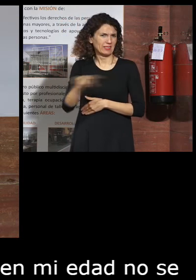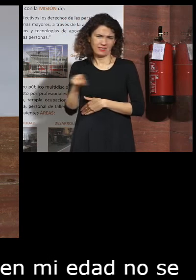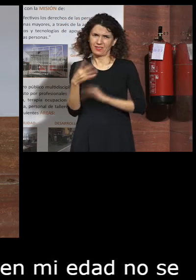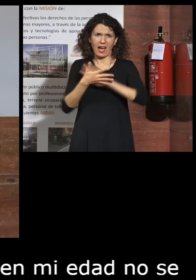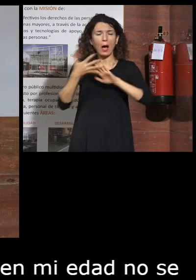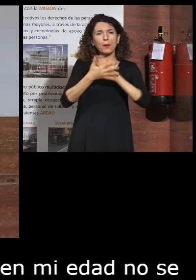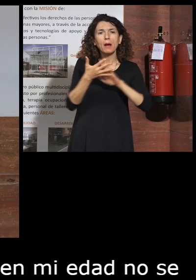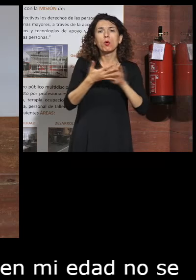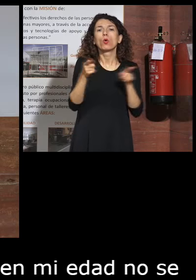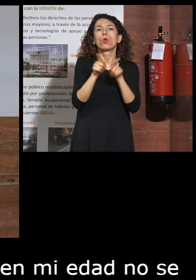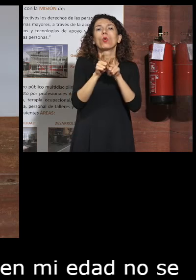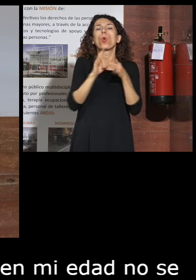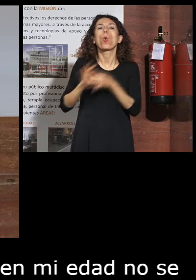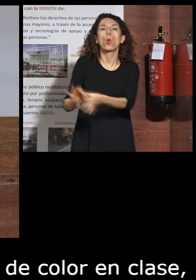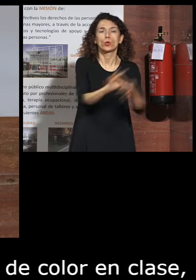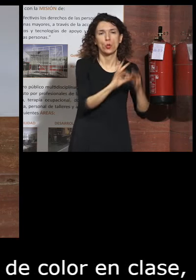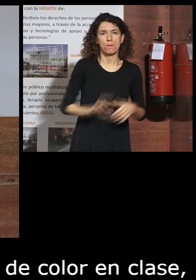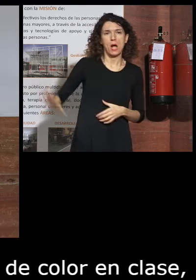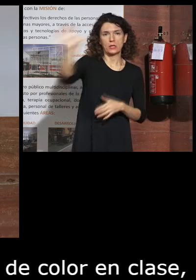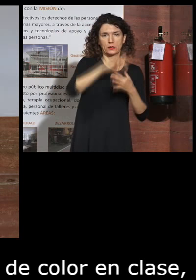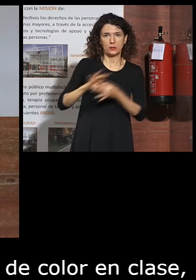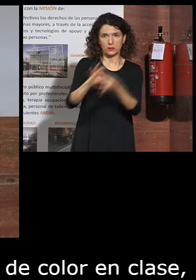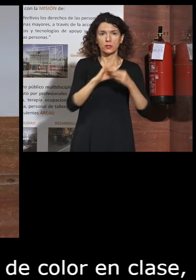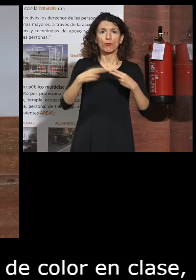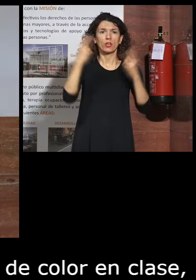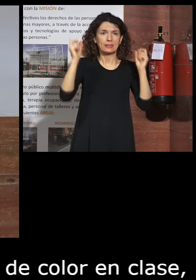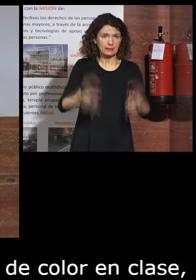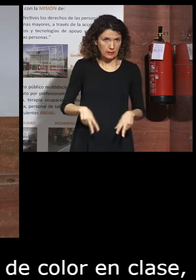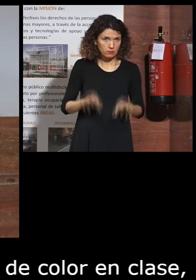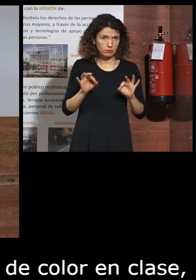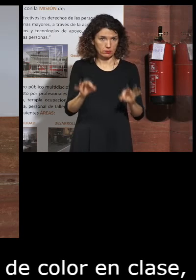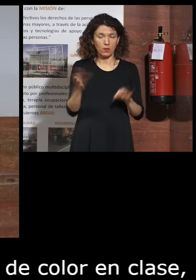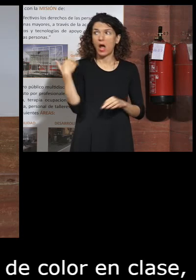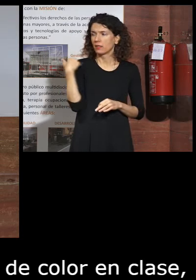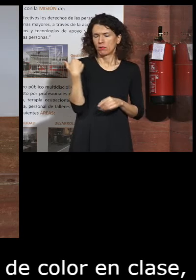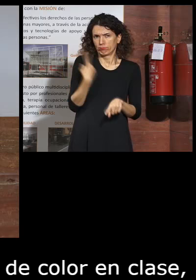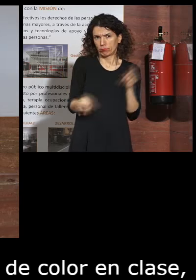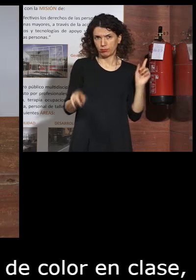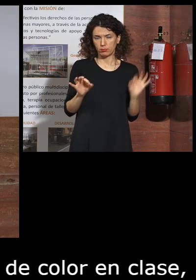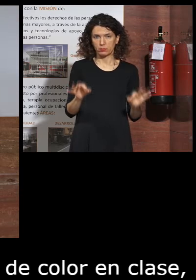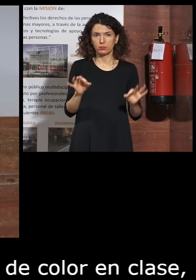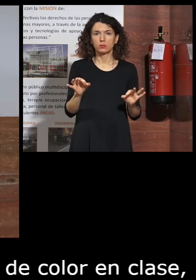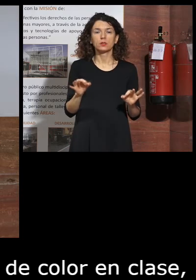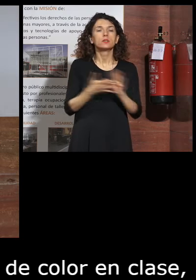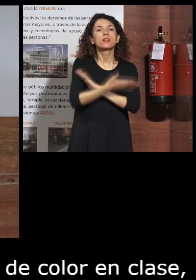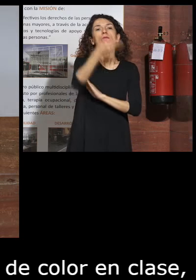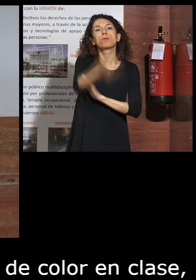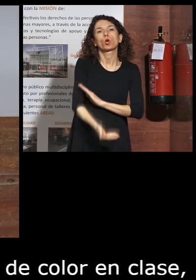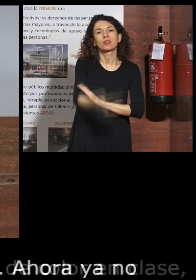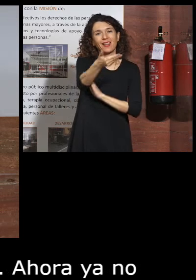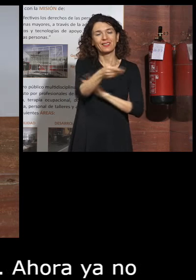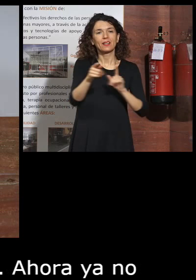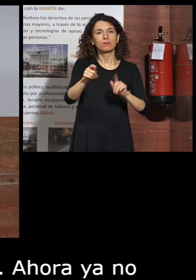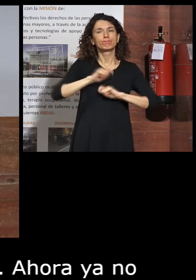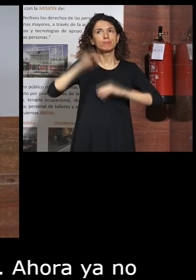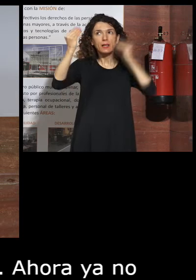hablamos de una unión de países sin fronteras y demás pero antes no era así yo creo que es importante todas esas